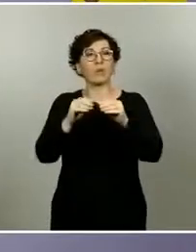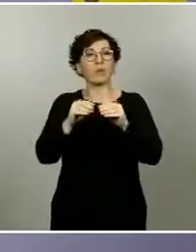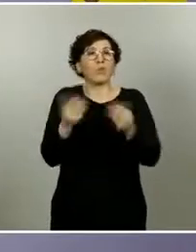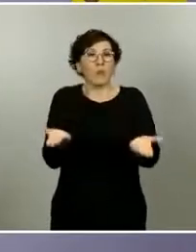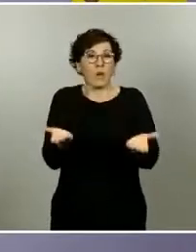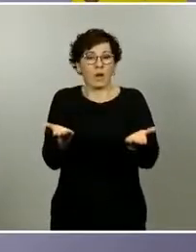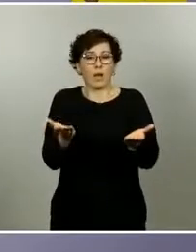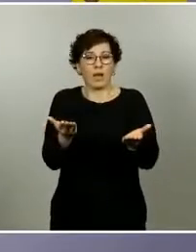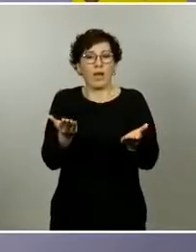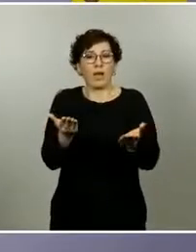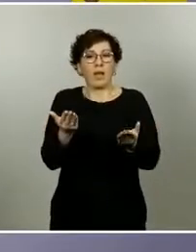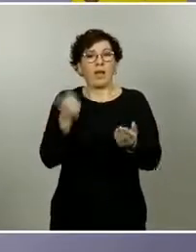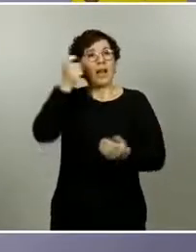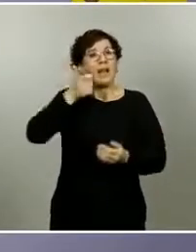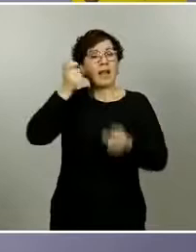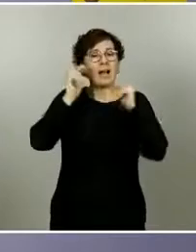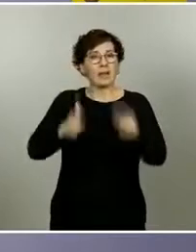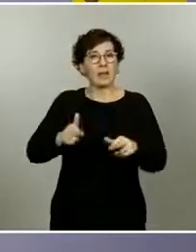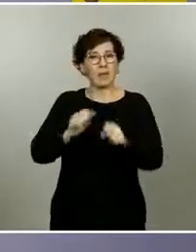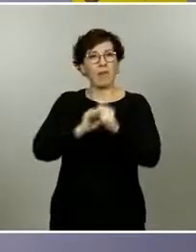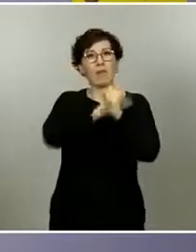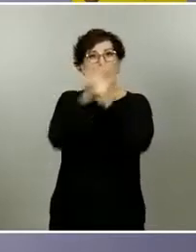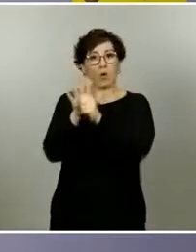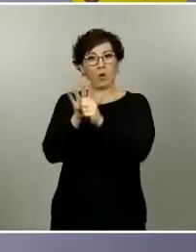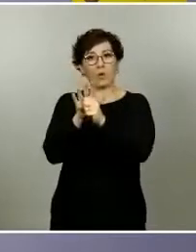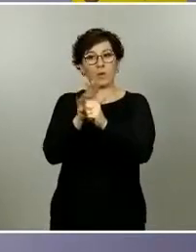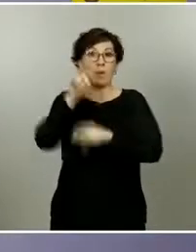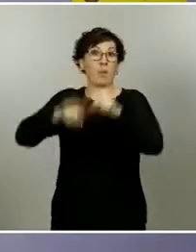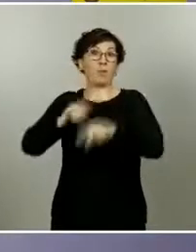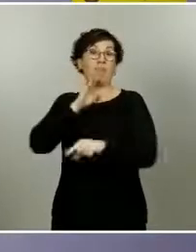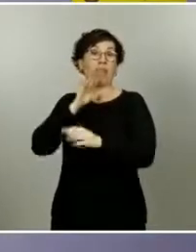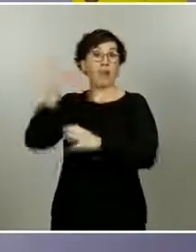calculan que puede tener el COVID-19 en España a tenor de estos datos?